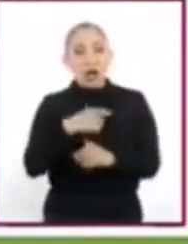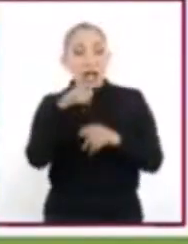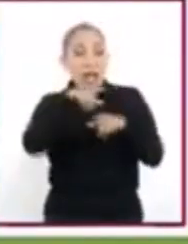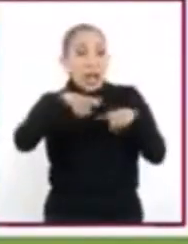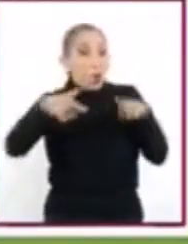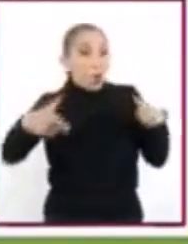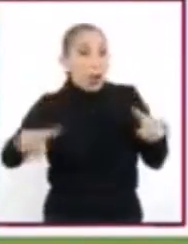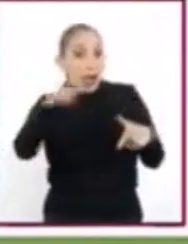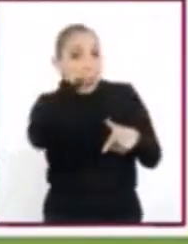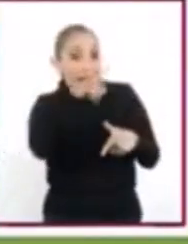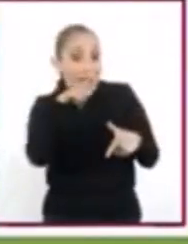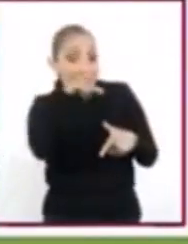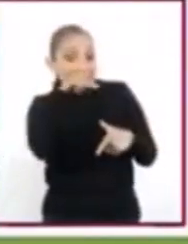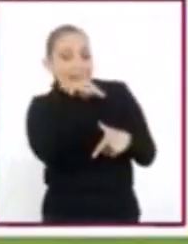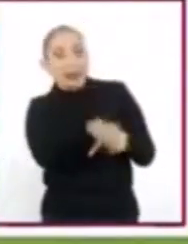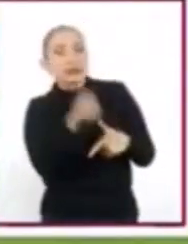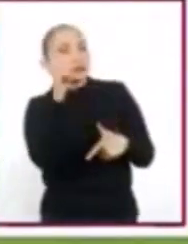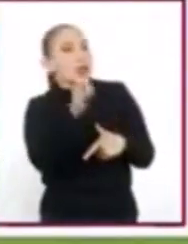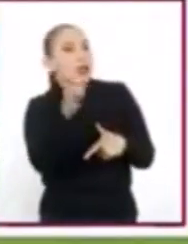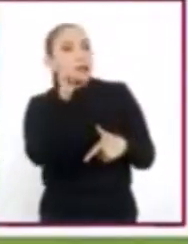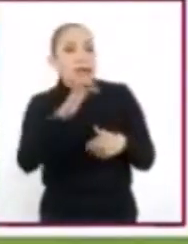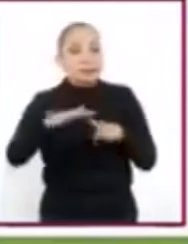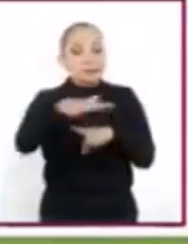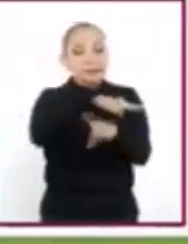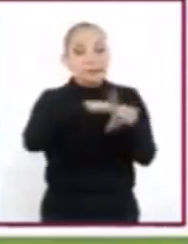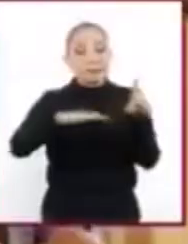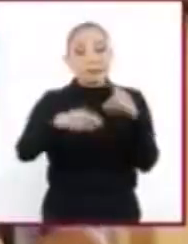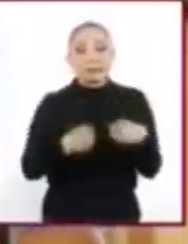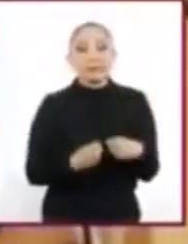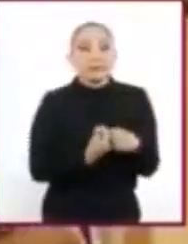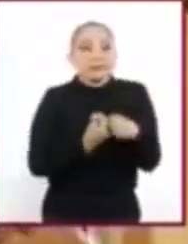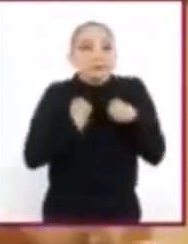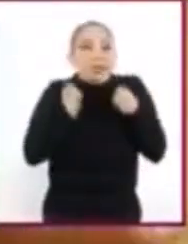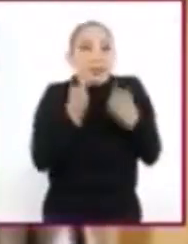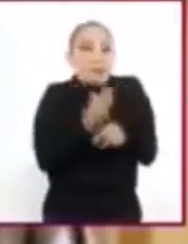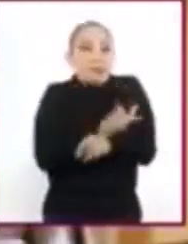se usa en cada diálogo obedece siempre al contexto en que éste sucede.